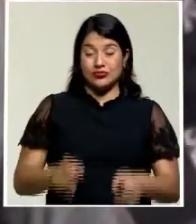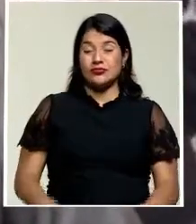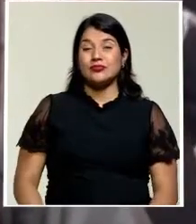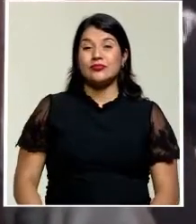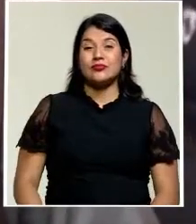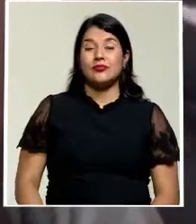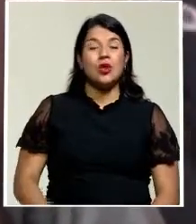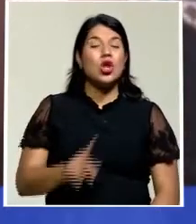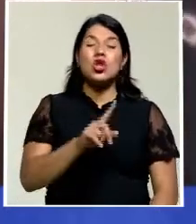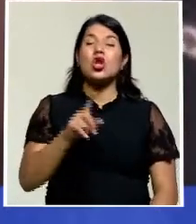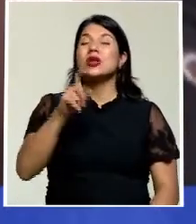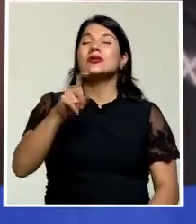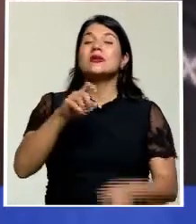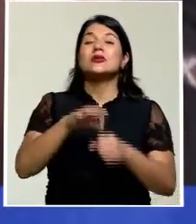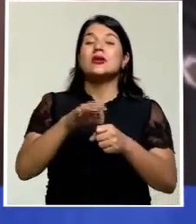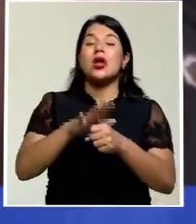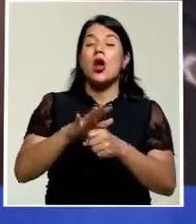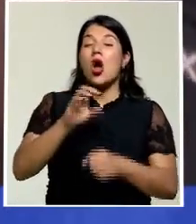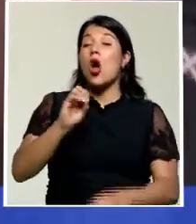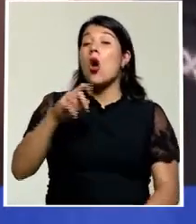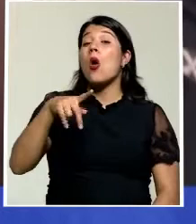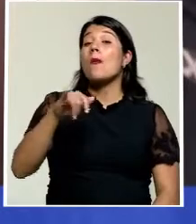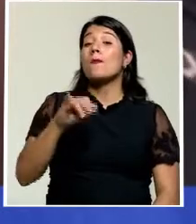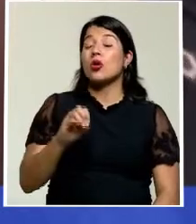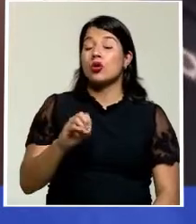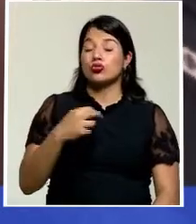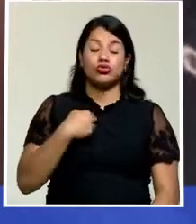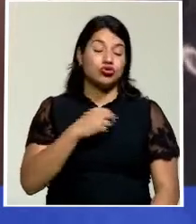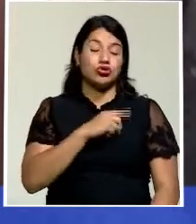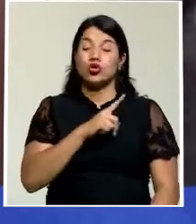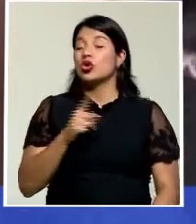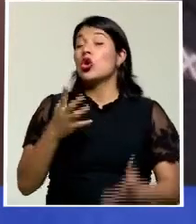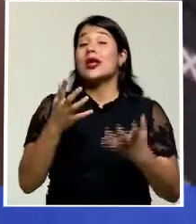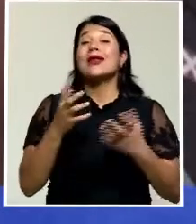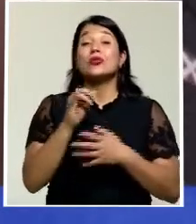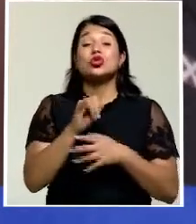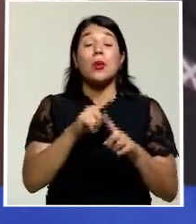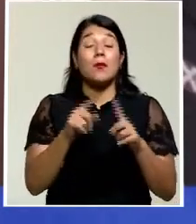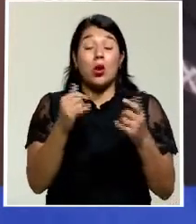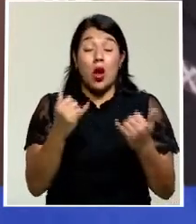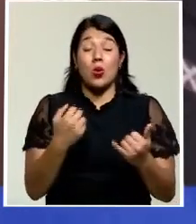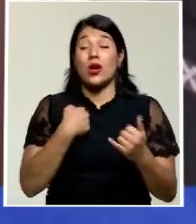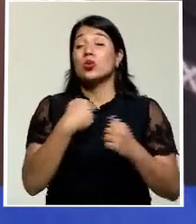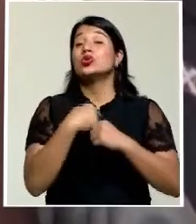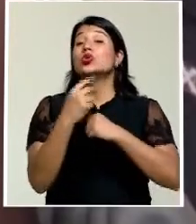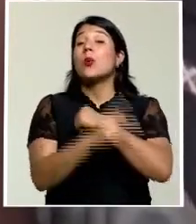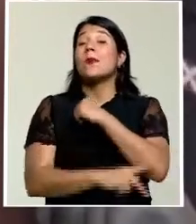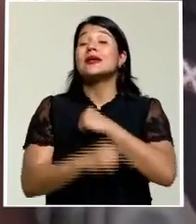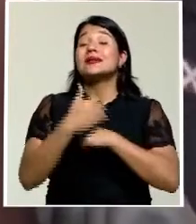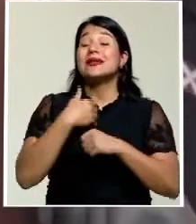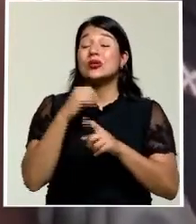No necesitamos plantar opio, no queremos eso, pero nuestro país se enfrenta a una crisis severa ahora.